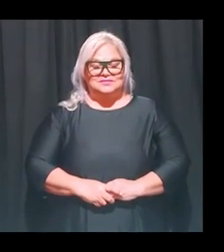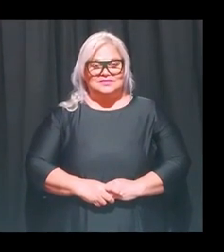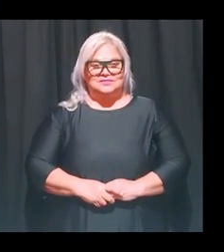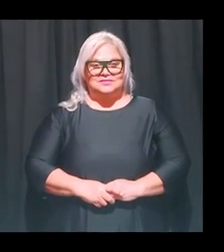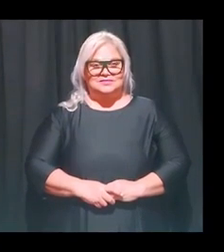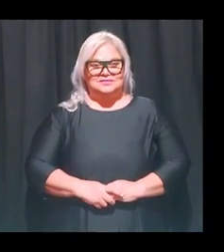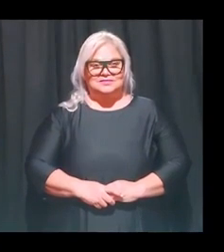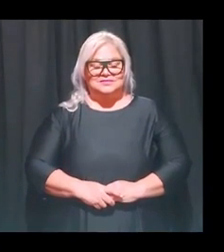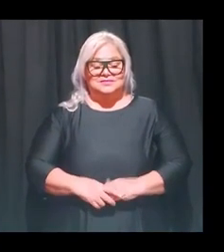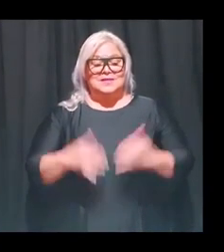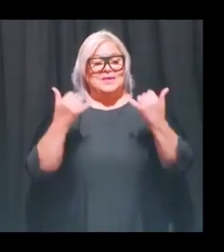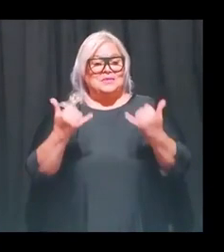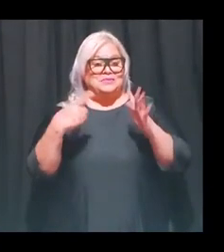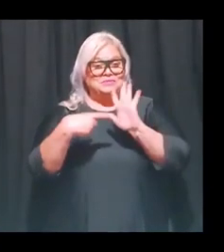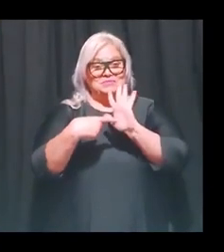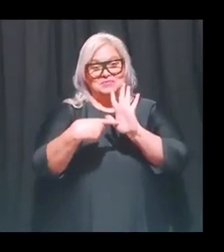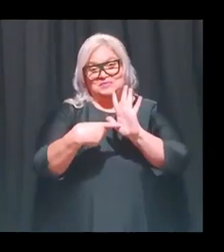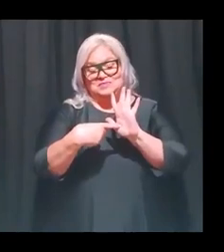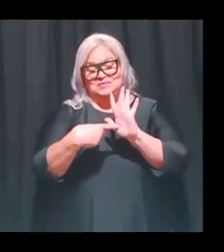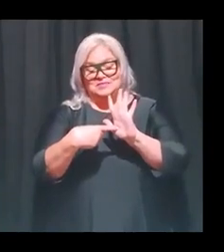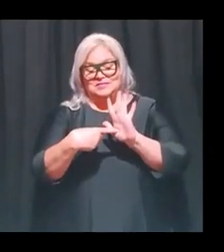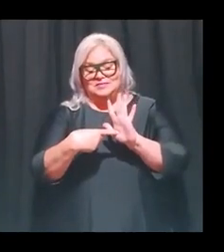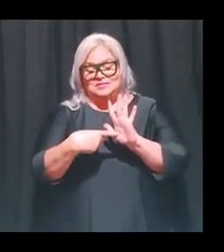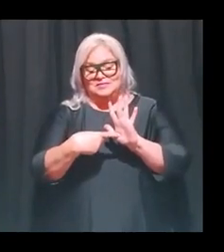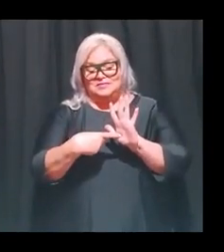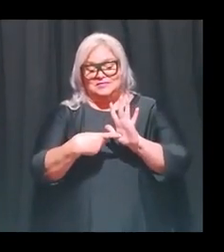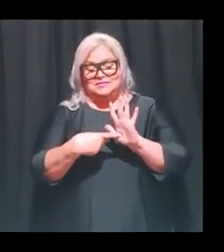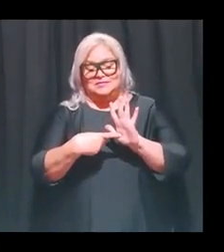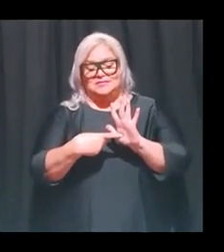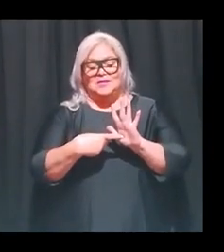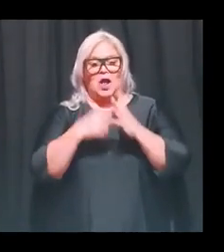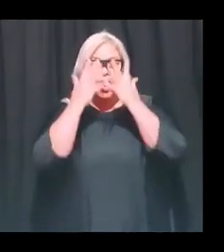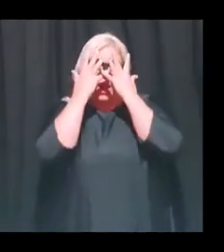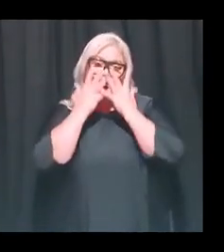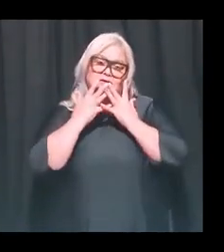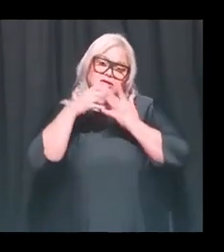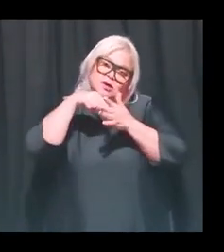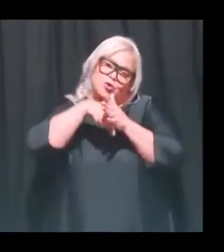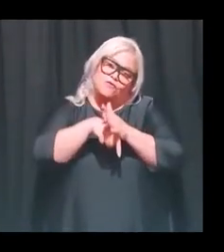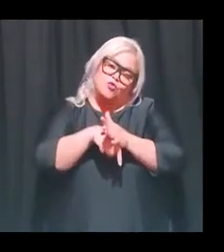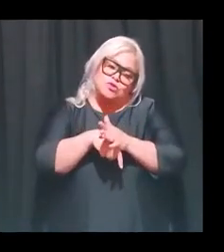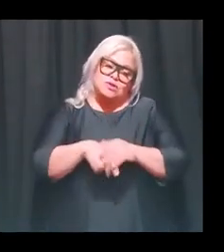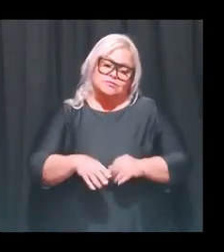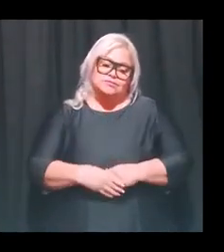Bueno, ahora les voy a mostrar la categoría de lo que es la tristeza profunda. Otra vez, estos son